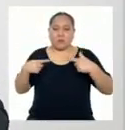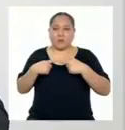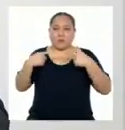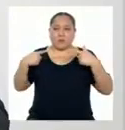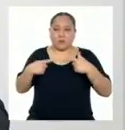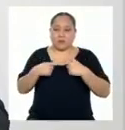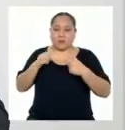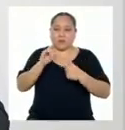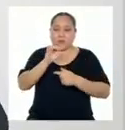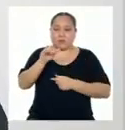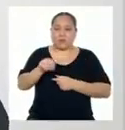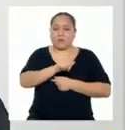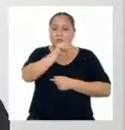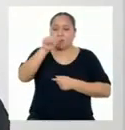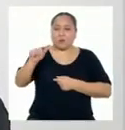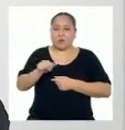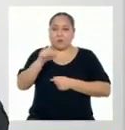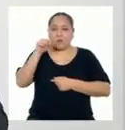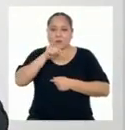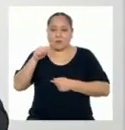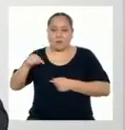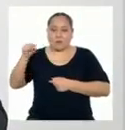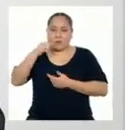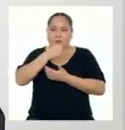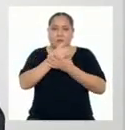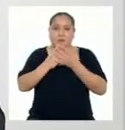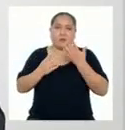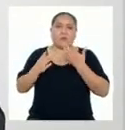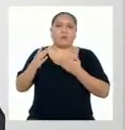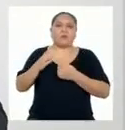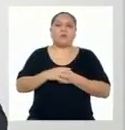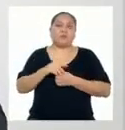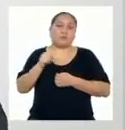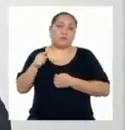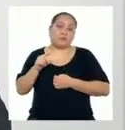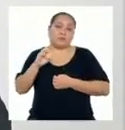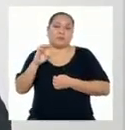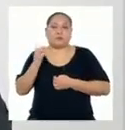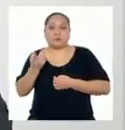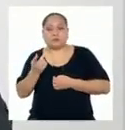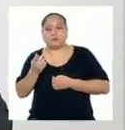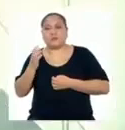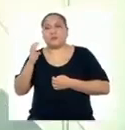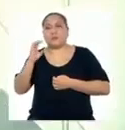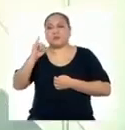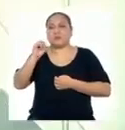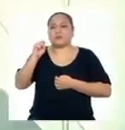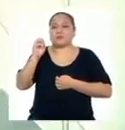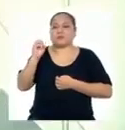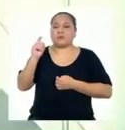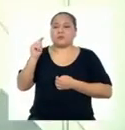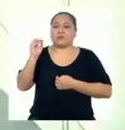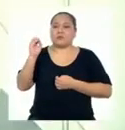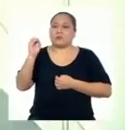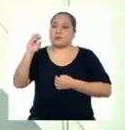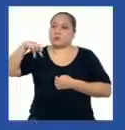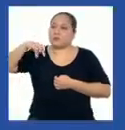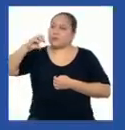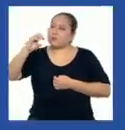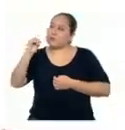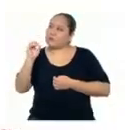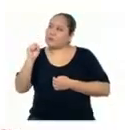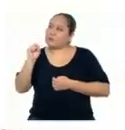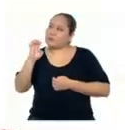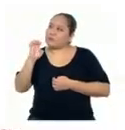nuclear Los elementos químicos pueden presentarse en forma de isótopos estables e isótopos inestables ¿Y qué son los isótopos